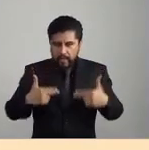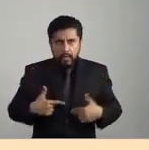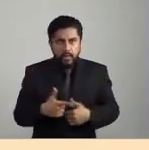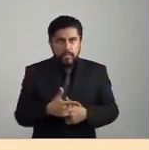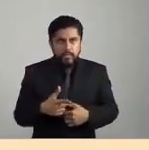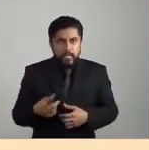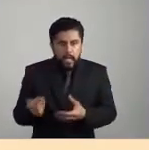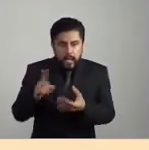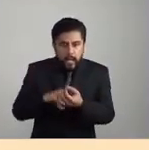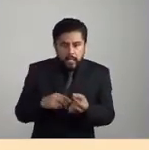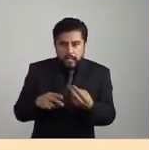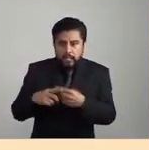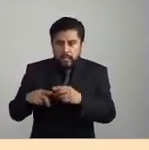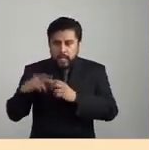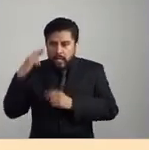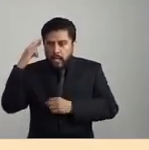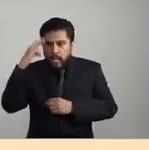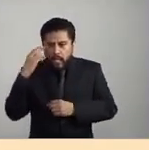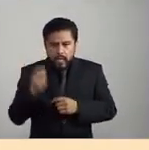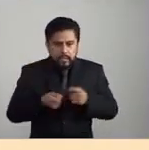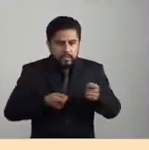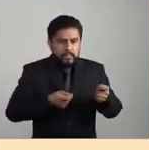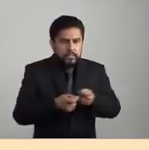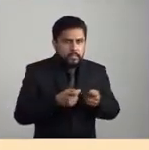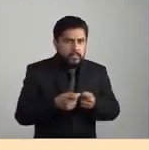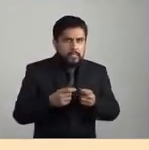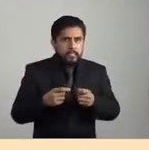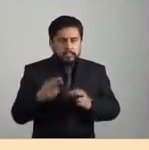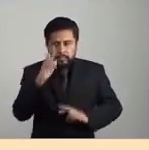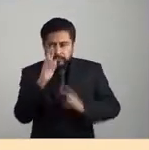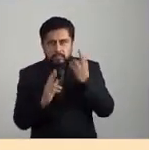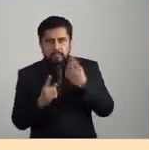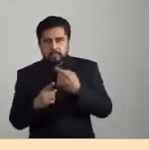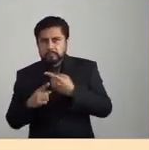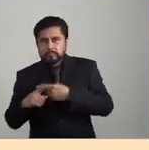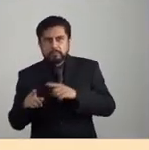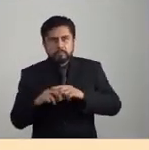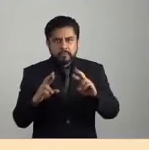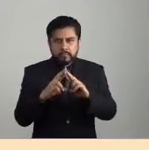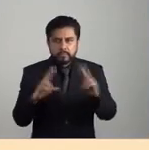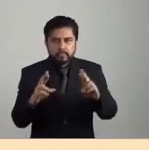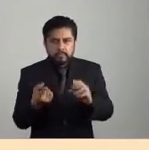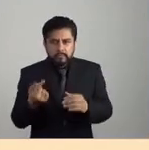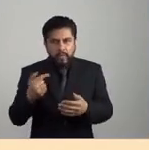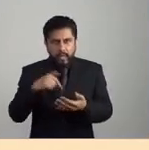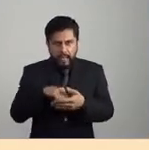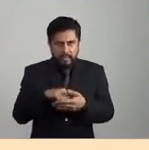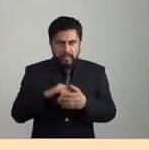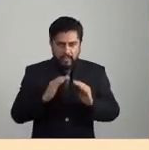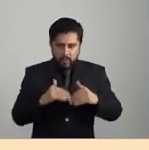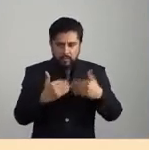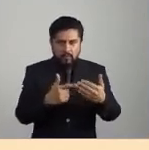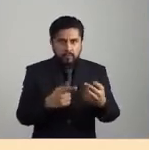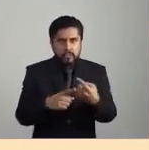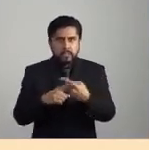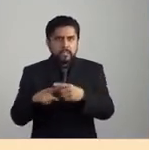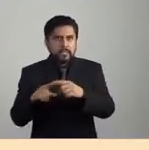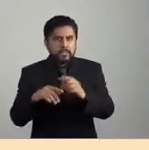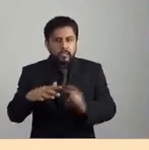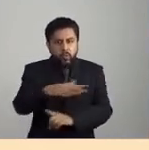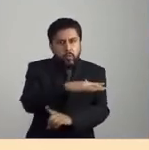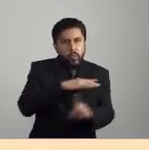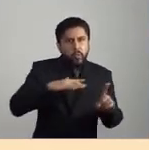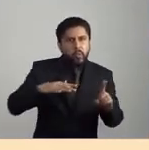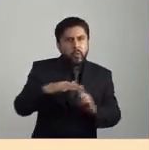sucesión de imperios, clases sociales, revoluciones, relaciones incluso internas, ¿no?, relaciones coloniales,